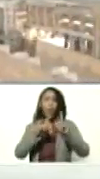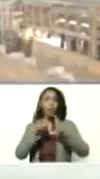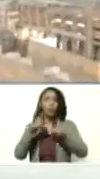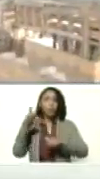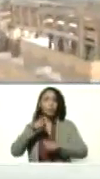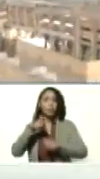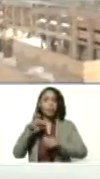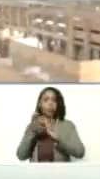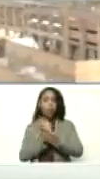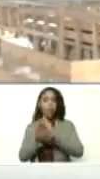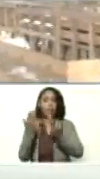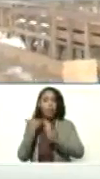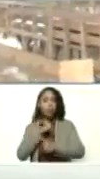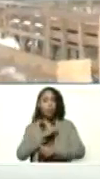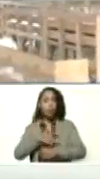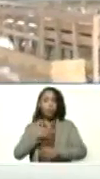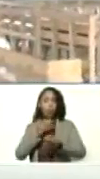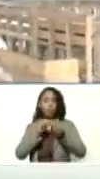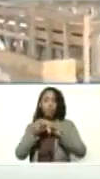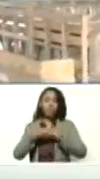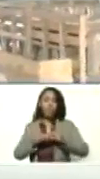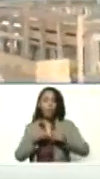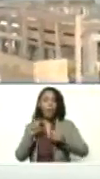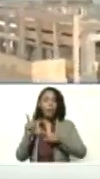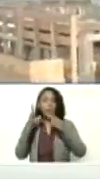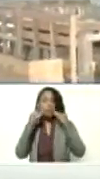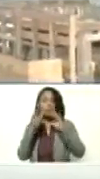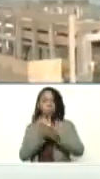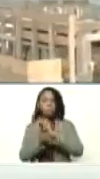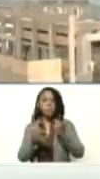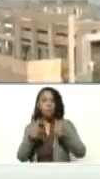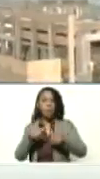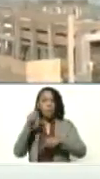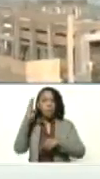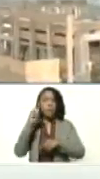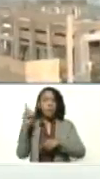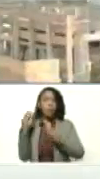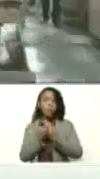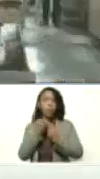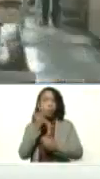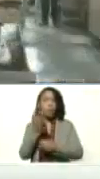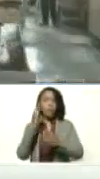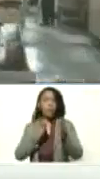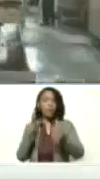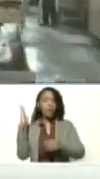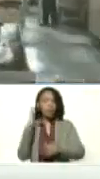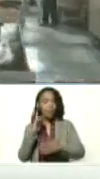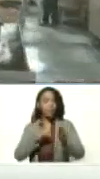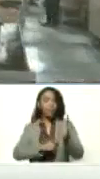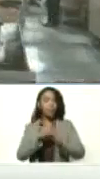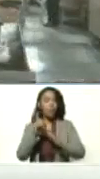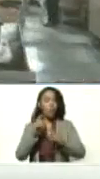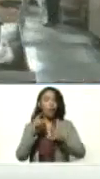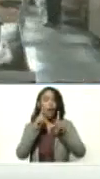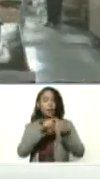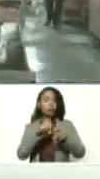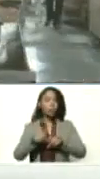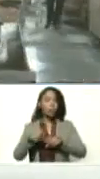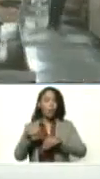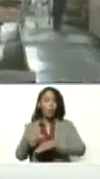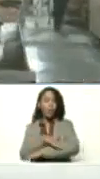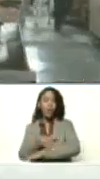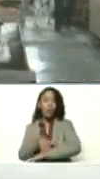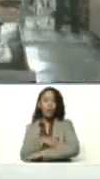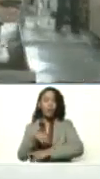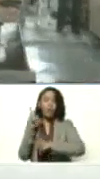necesita, nosotros podemos reproducir. Yo creo, presidente, que esta experiencia de Petare, junto a la experiencia que usted viene desarrollando en agricultura urbana, es una experiencia